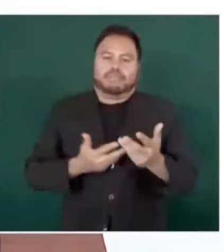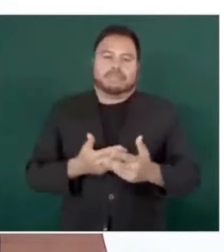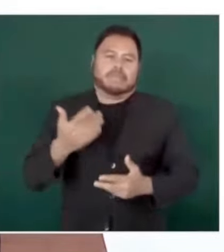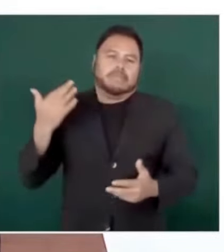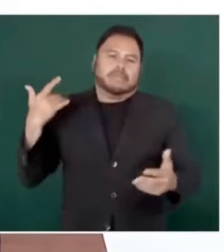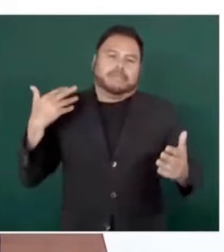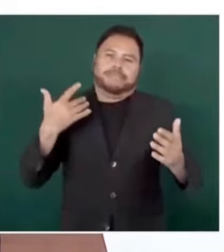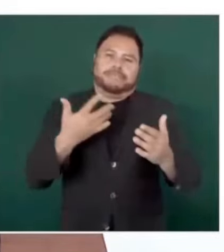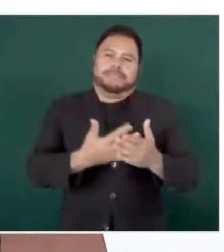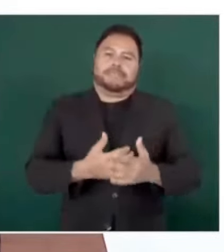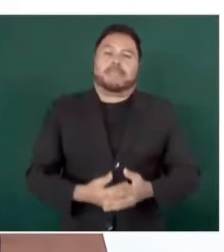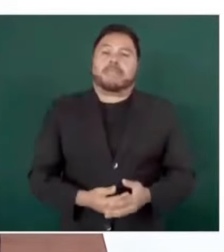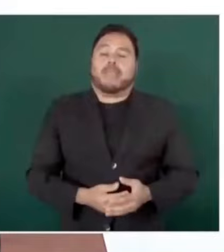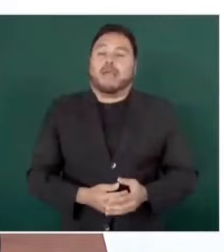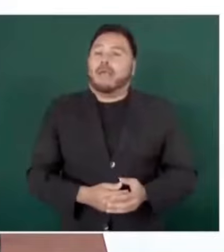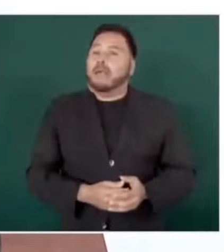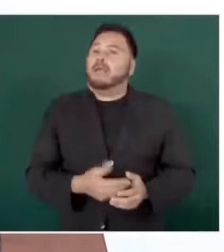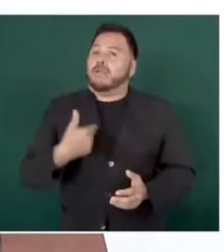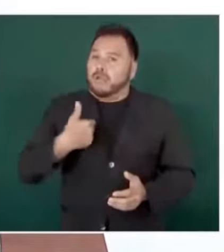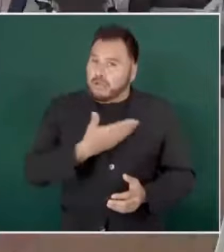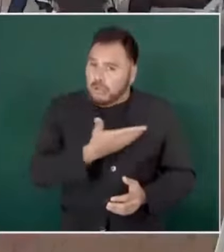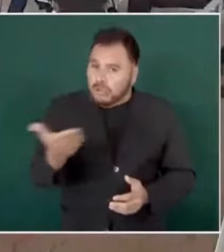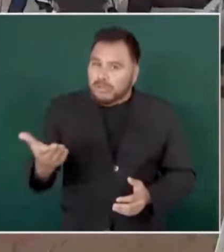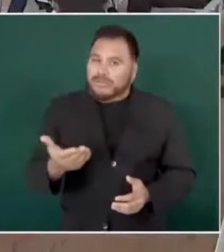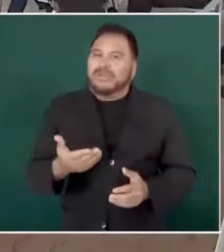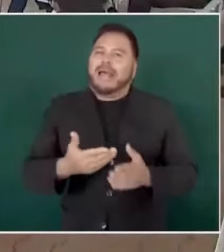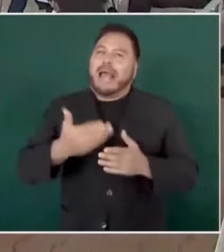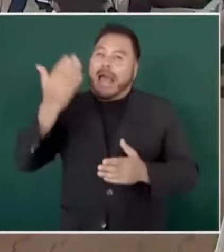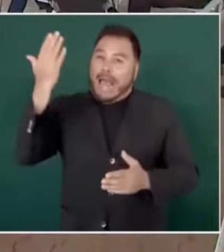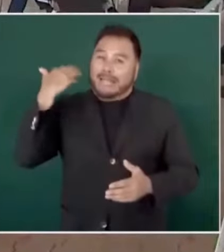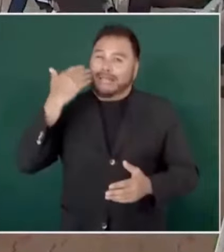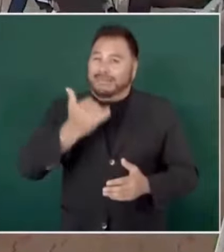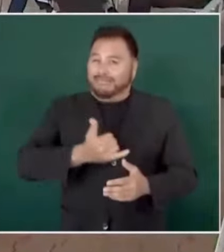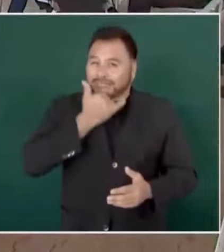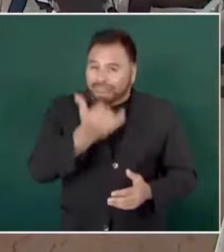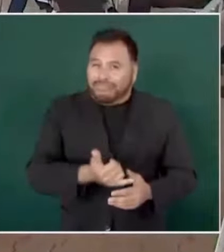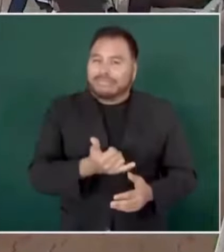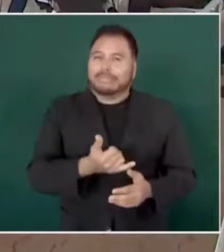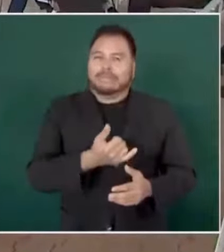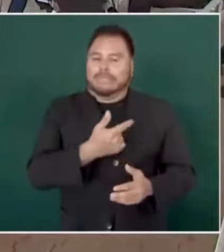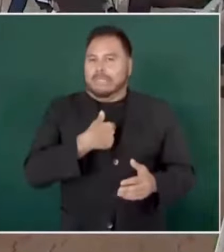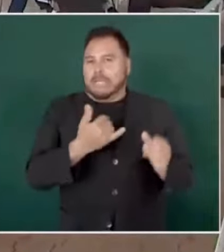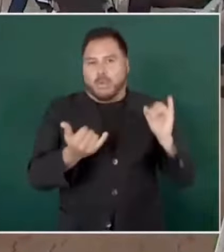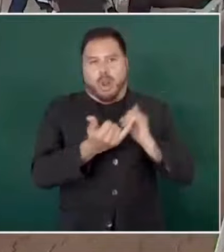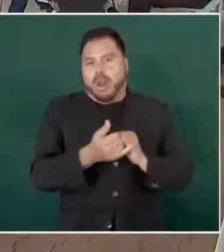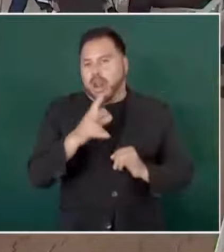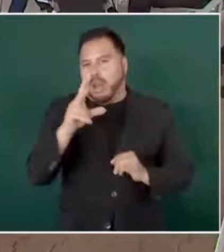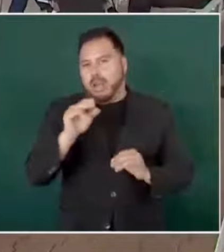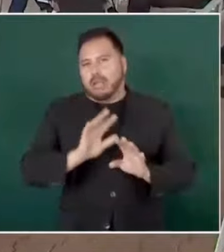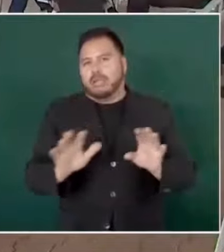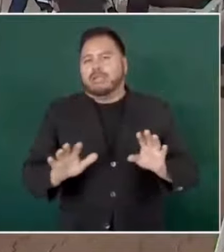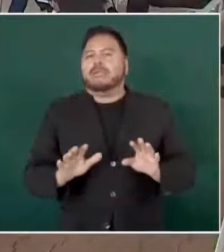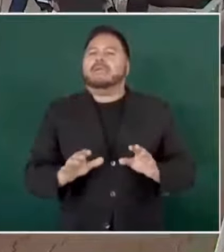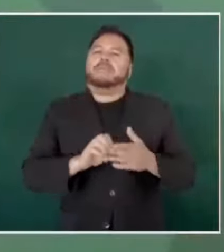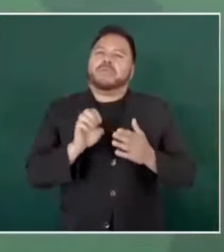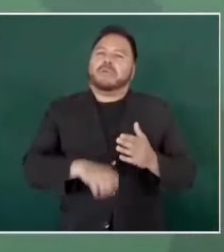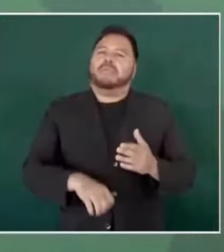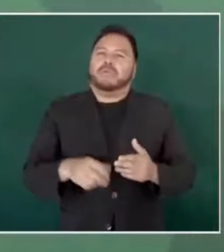nosotros no vamos a cometer el error que se cometió en el pasado de apoyar